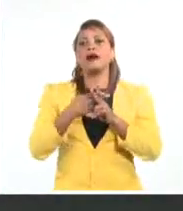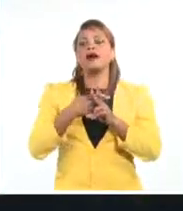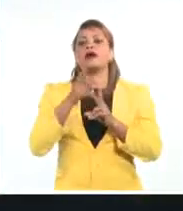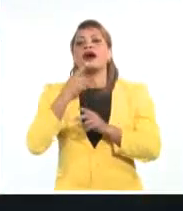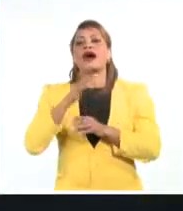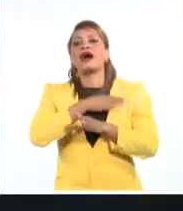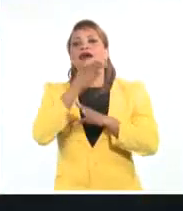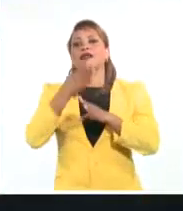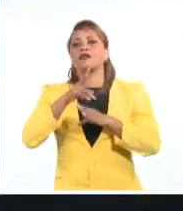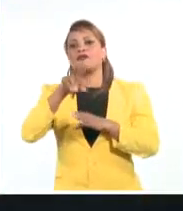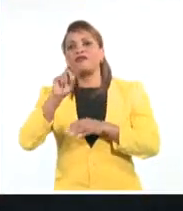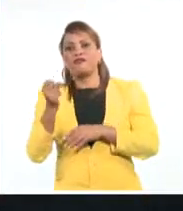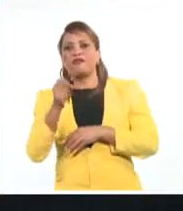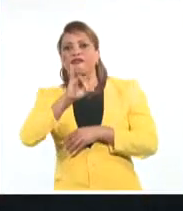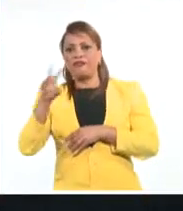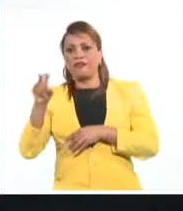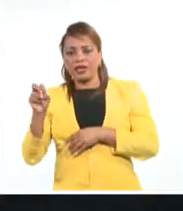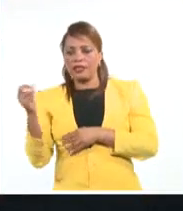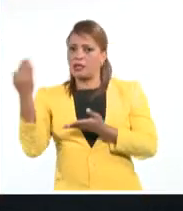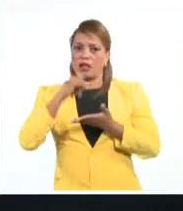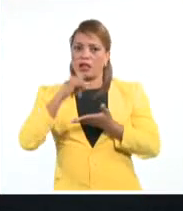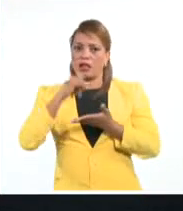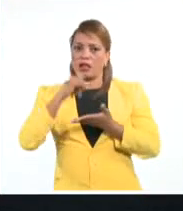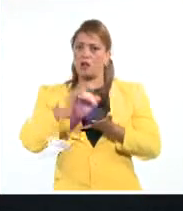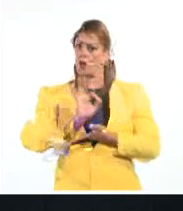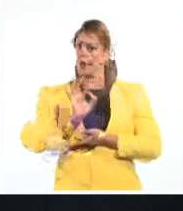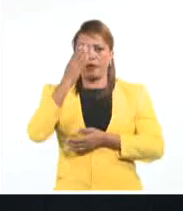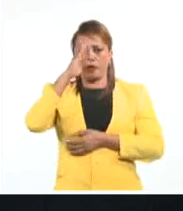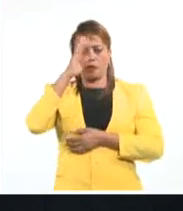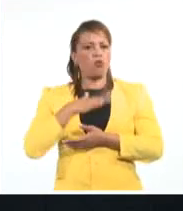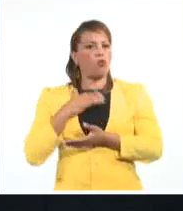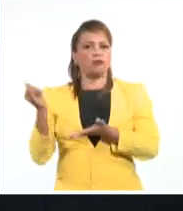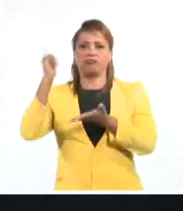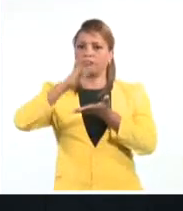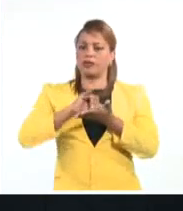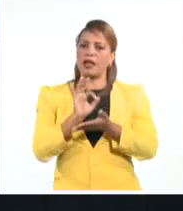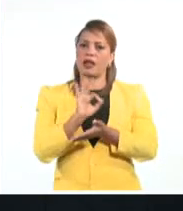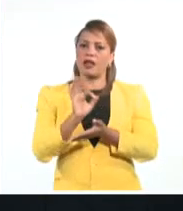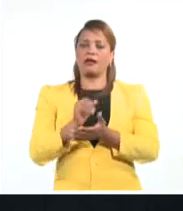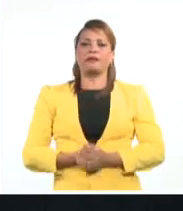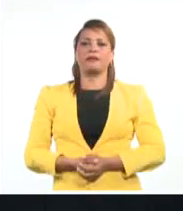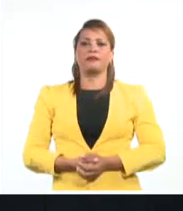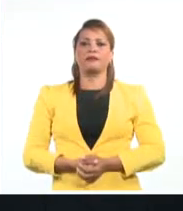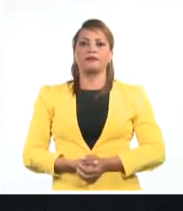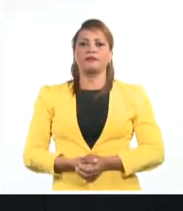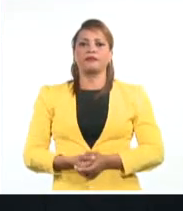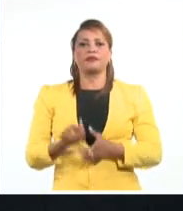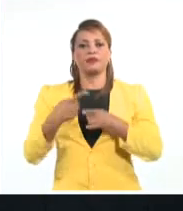retornado. Así ponemos punto final a las breves del estelar. Vamos con la información meteorológica.